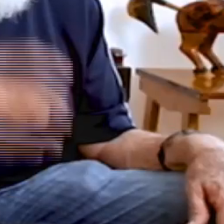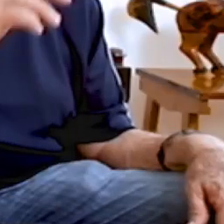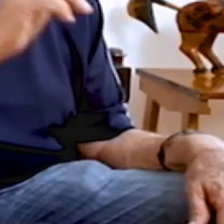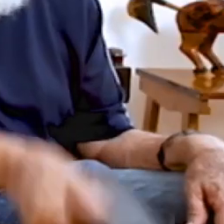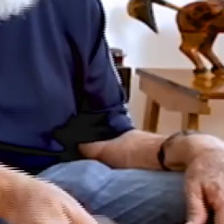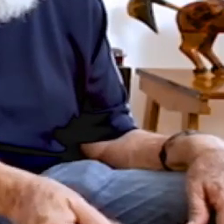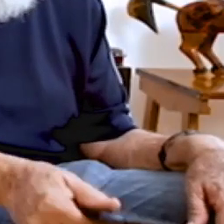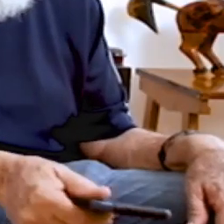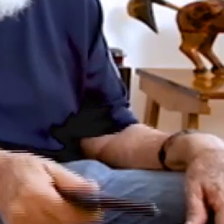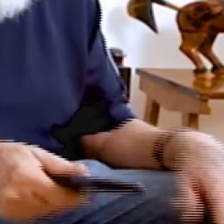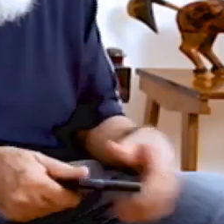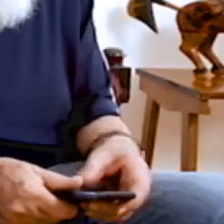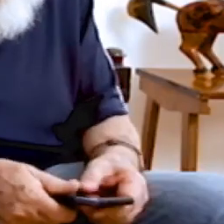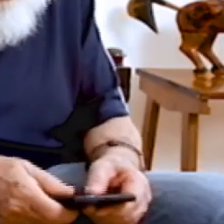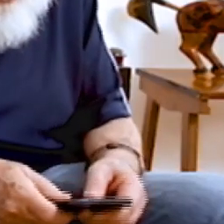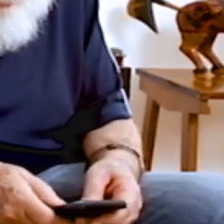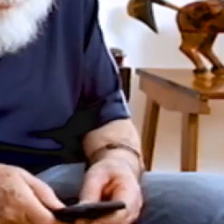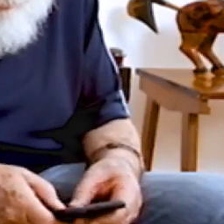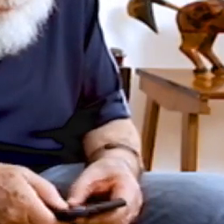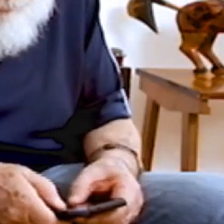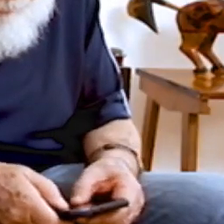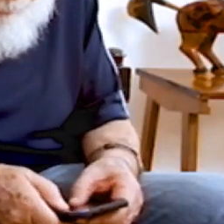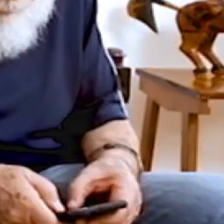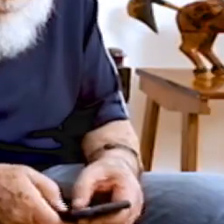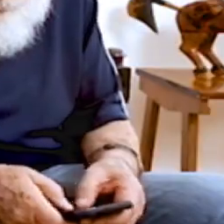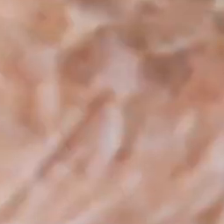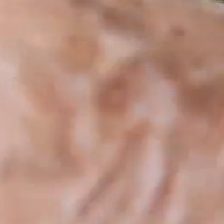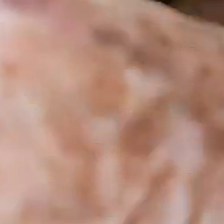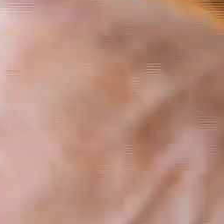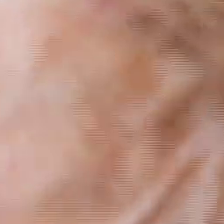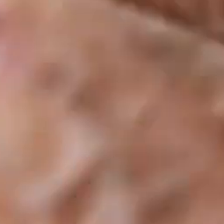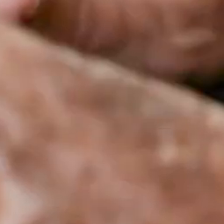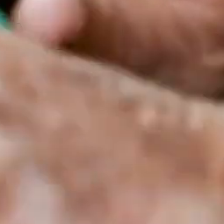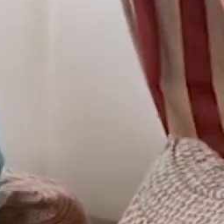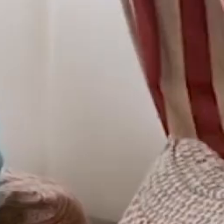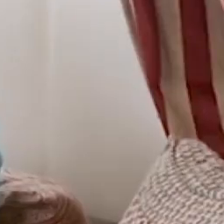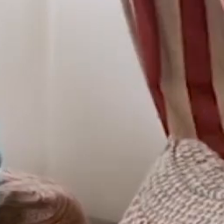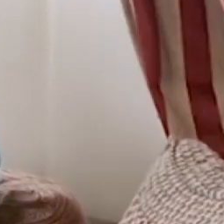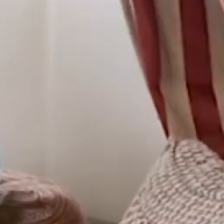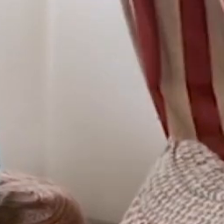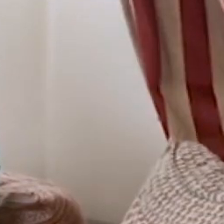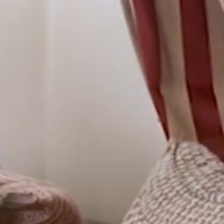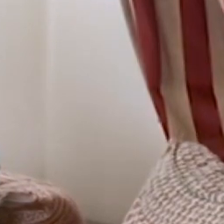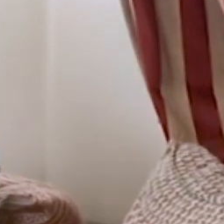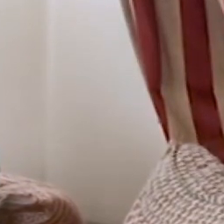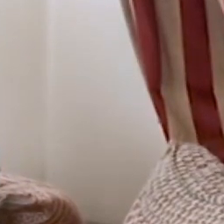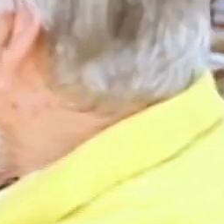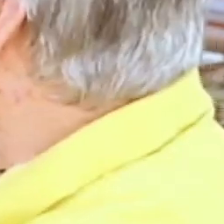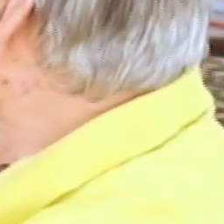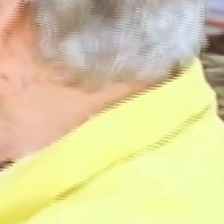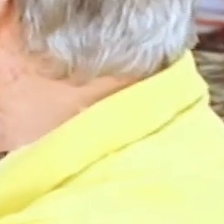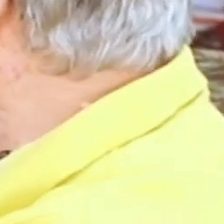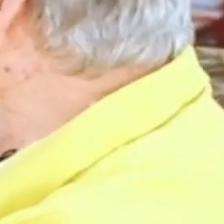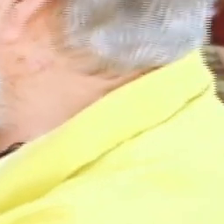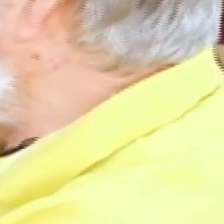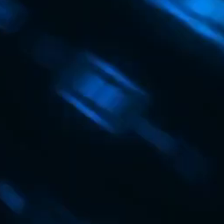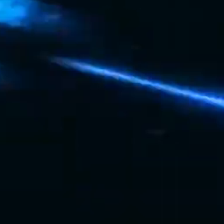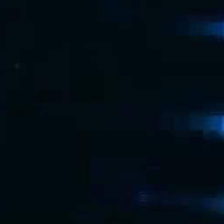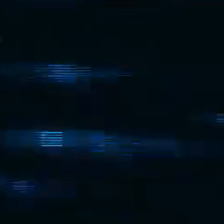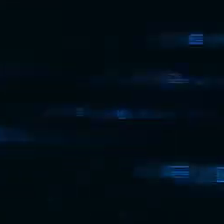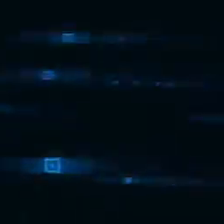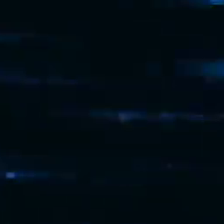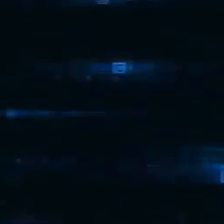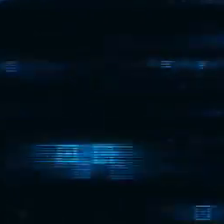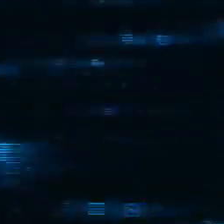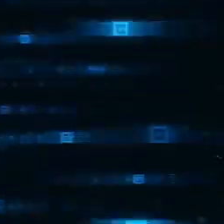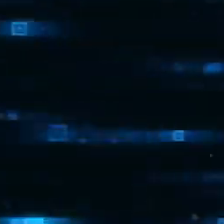Reunirnos virtualmente todos los días es así de fácil en el programa Ciudadano de Oro de la Caja Costarricense de